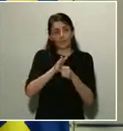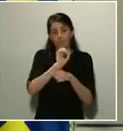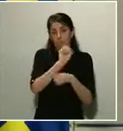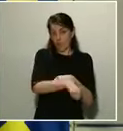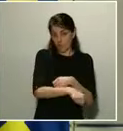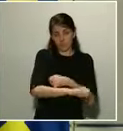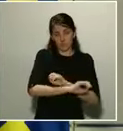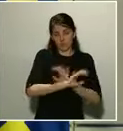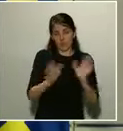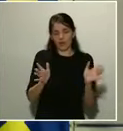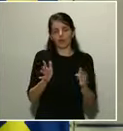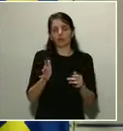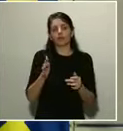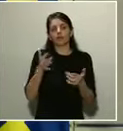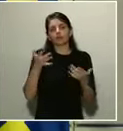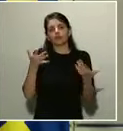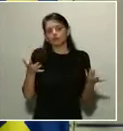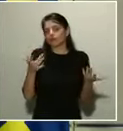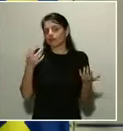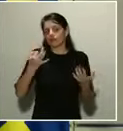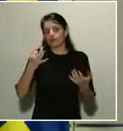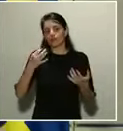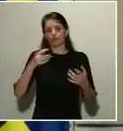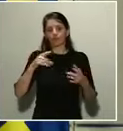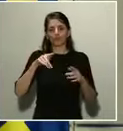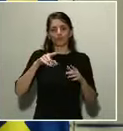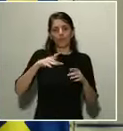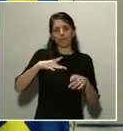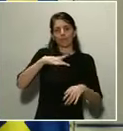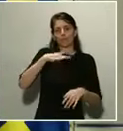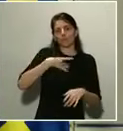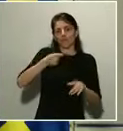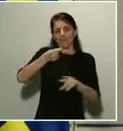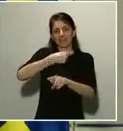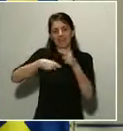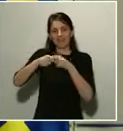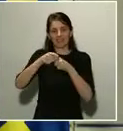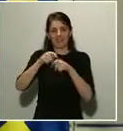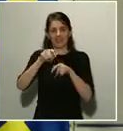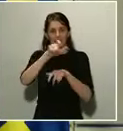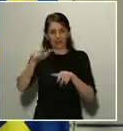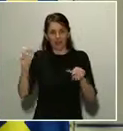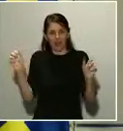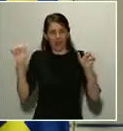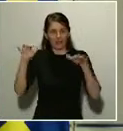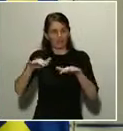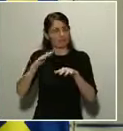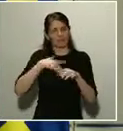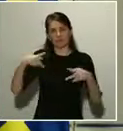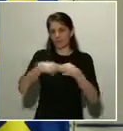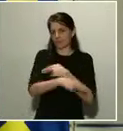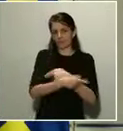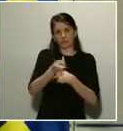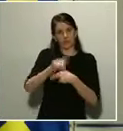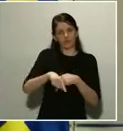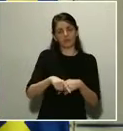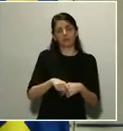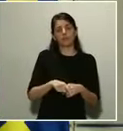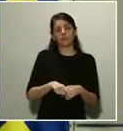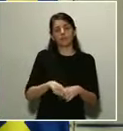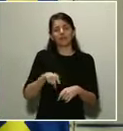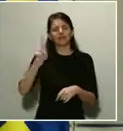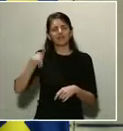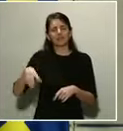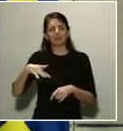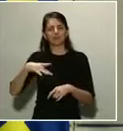el que efectivamente se restrinjan estas posibilidades de venta y, efectivamente, los hay de aprovisionamiento, como decía antes, en supermercados